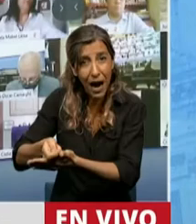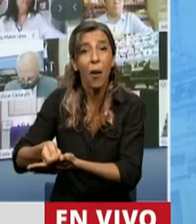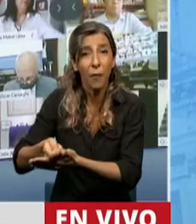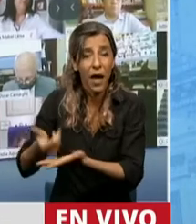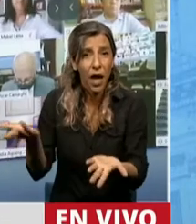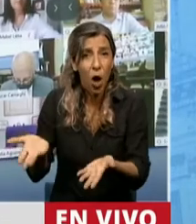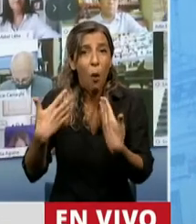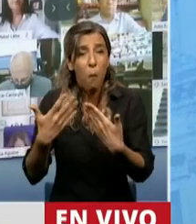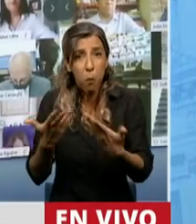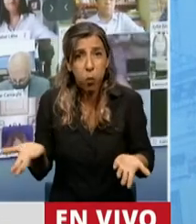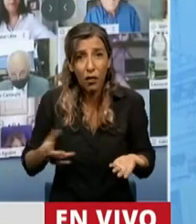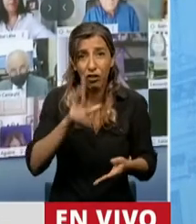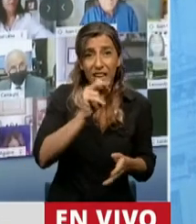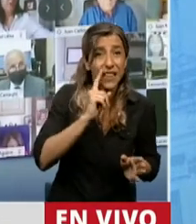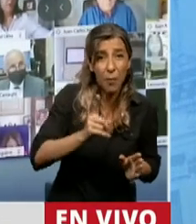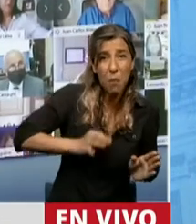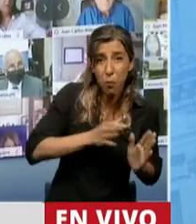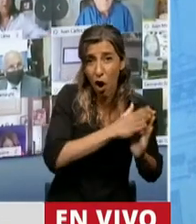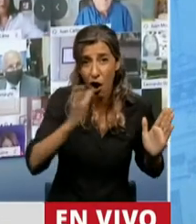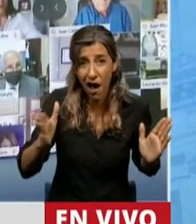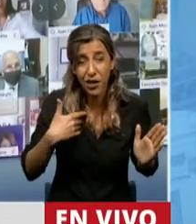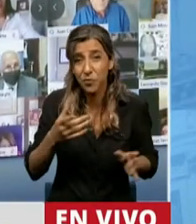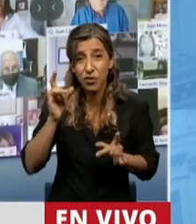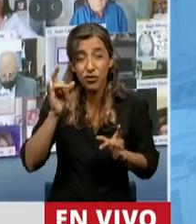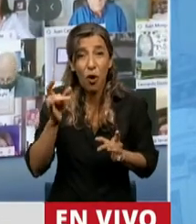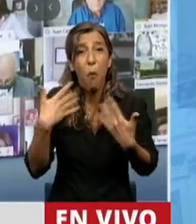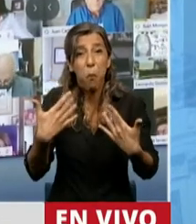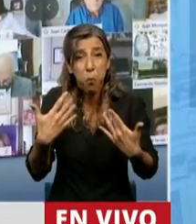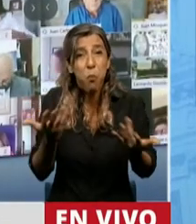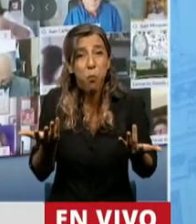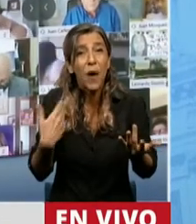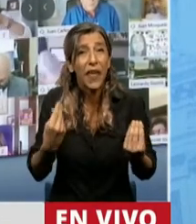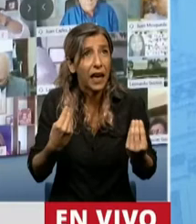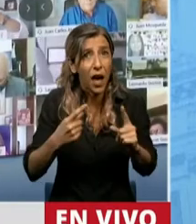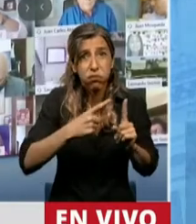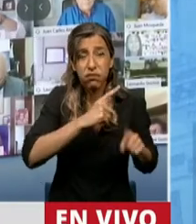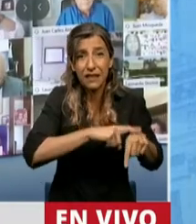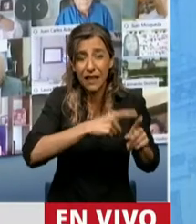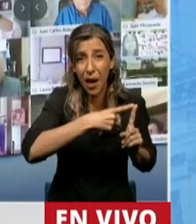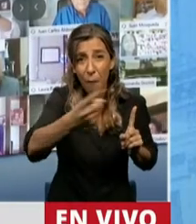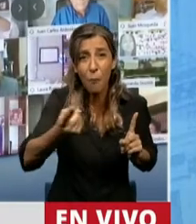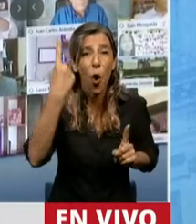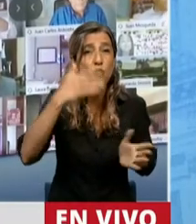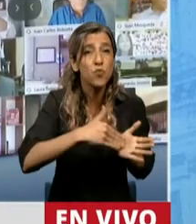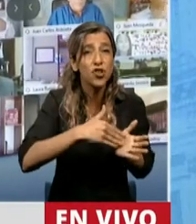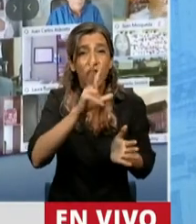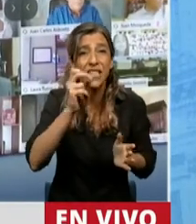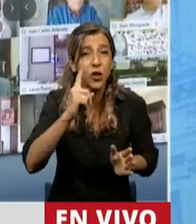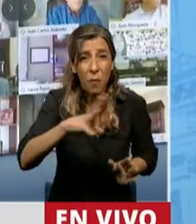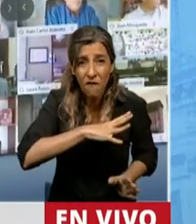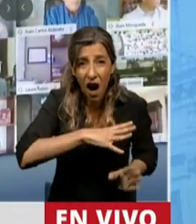30.000 viviendas por año cuando el déficit habitacional solo de las que hay que construir es 1.300.000. Bueno, entonces, Presidente,